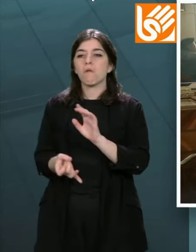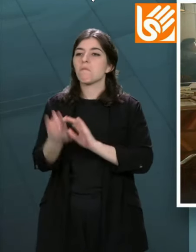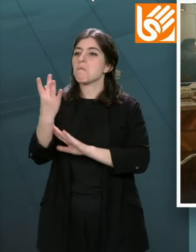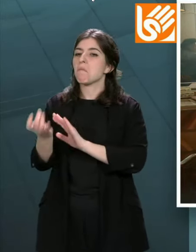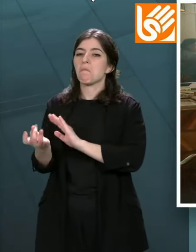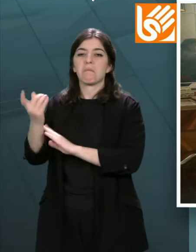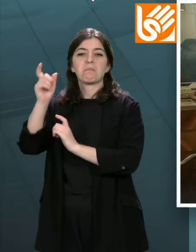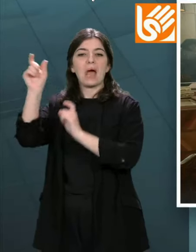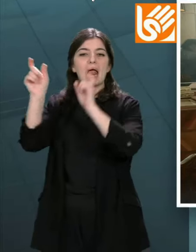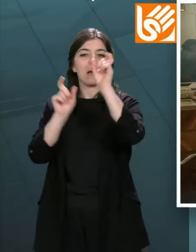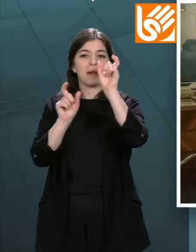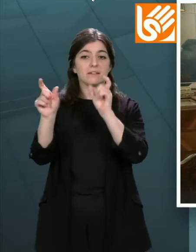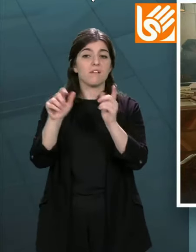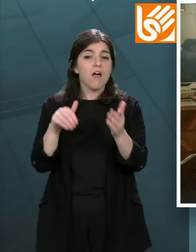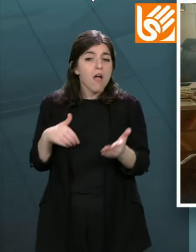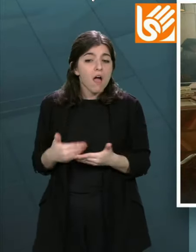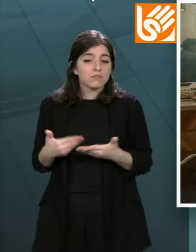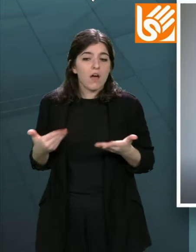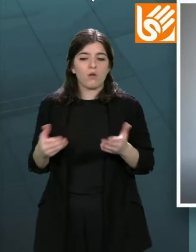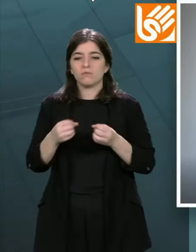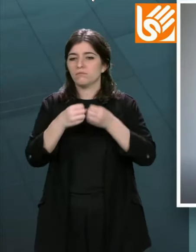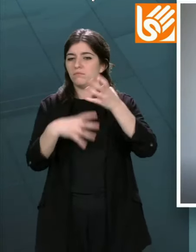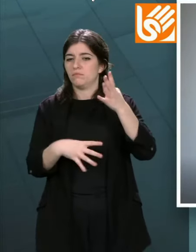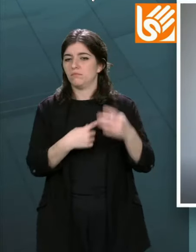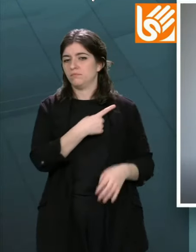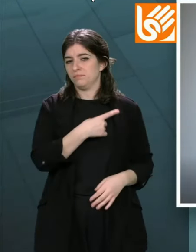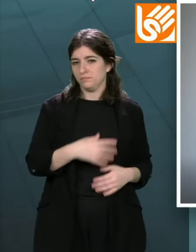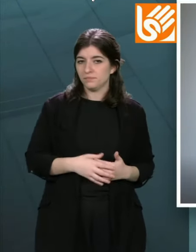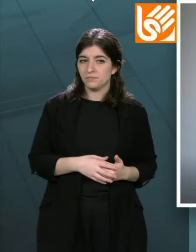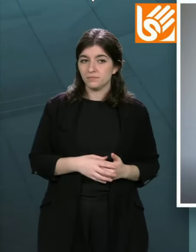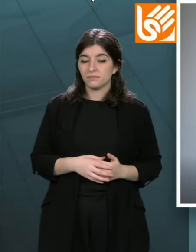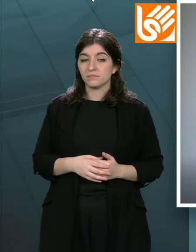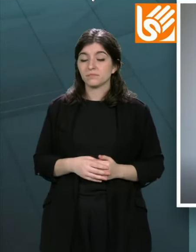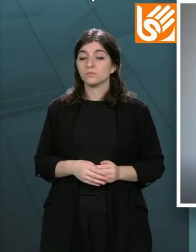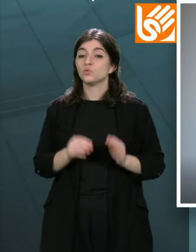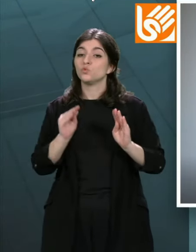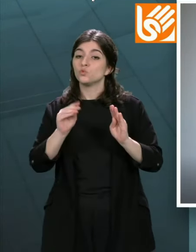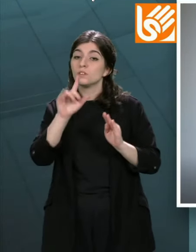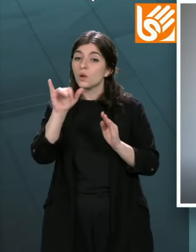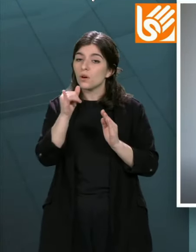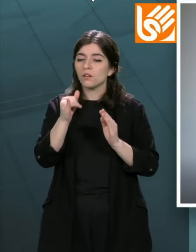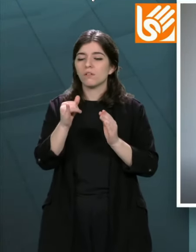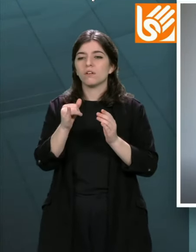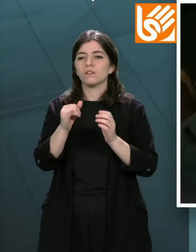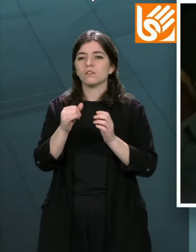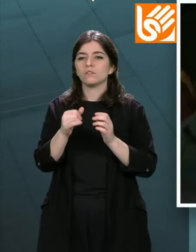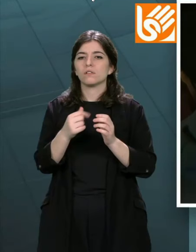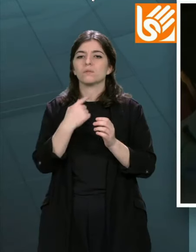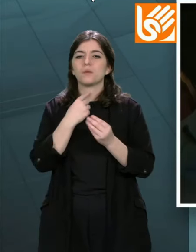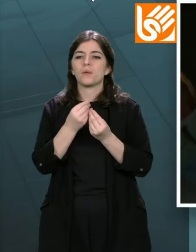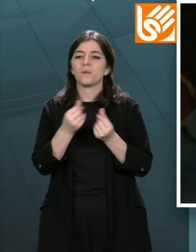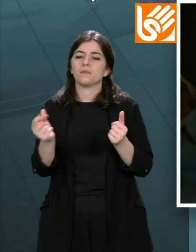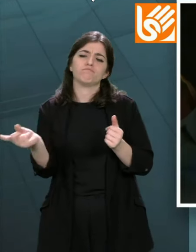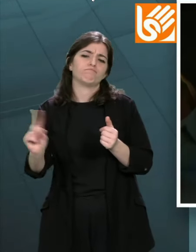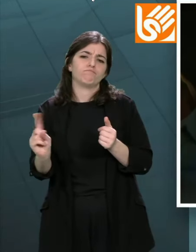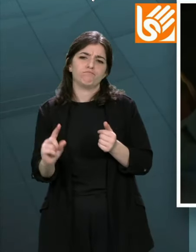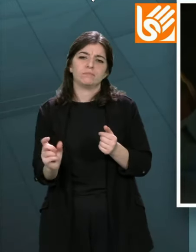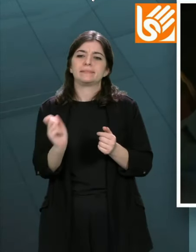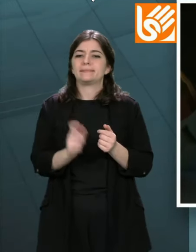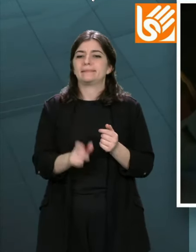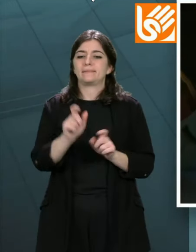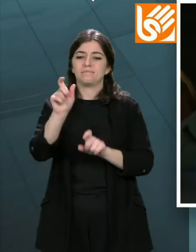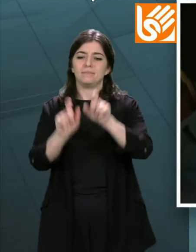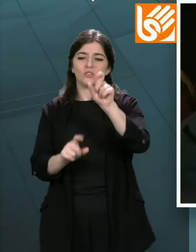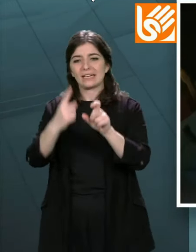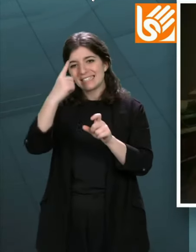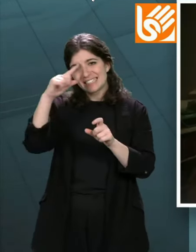inventando palabras hasta chegar a esta. Para evitar que esta linguaxe se perda, xuntase a Cotío para conversar nela coas poucas persoas